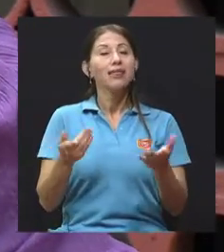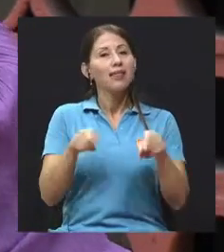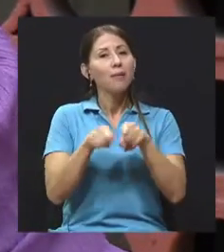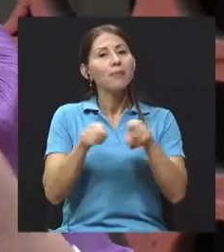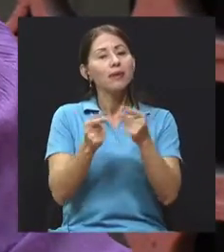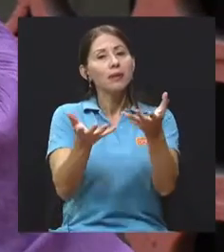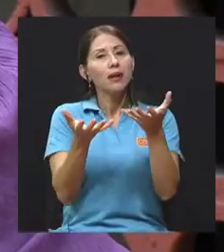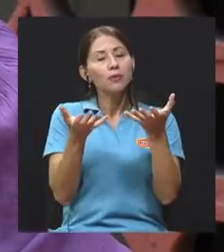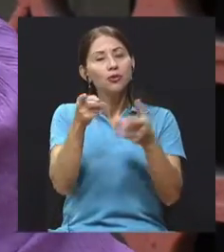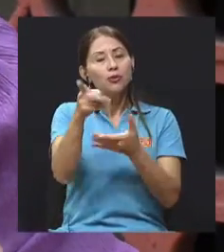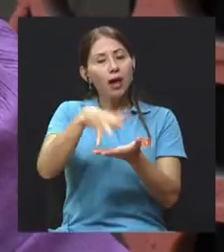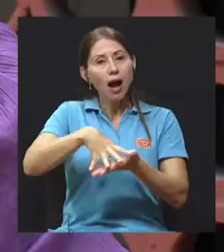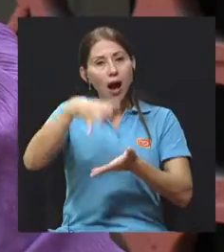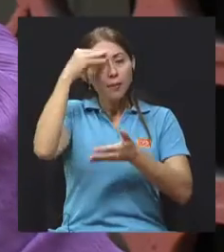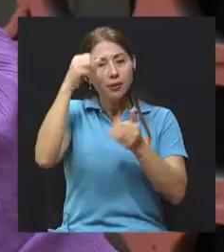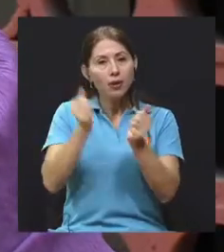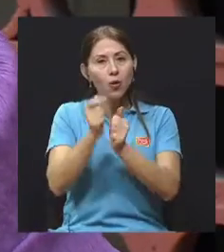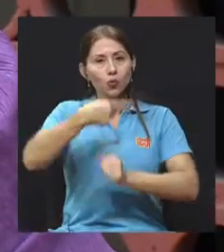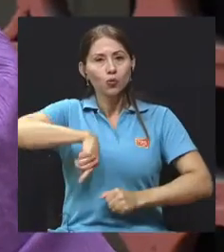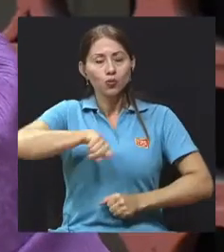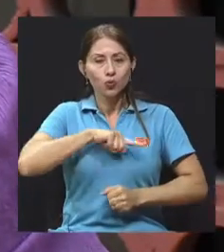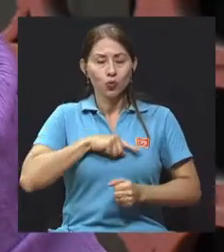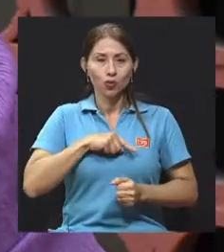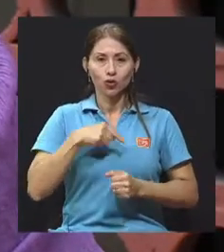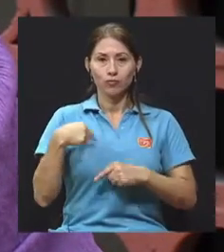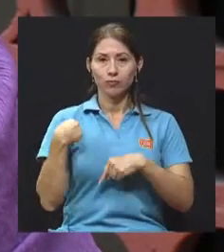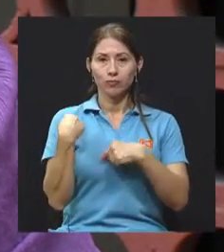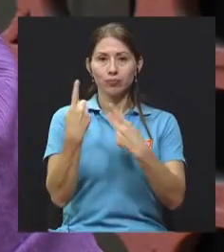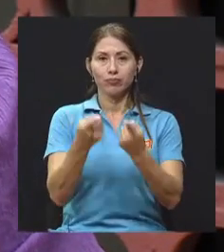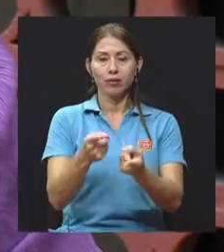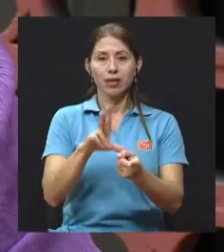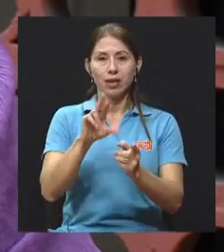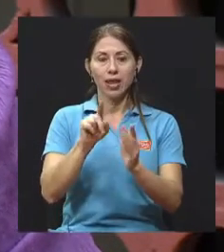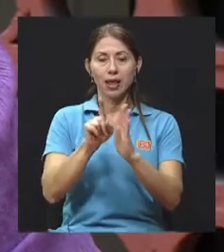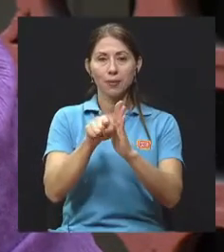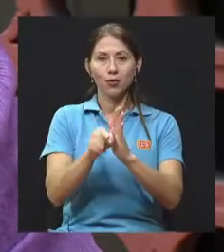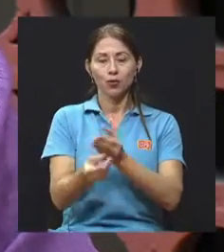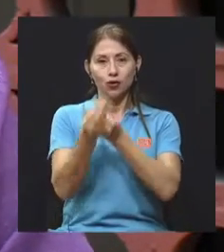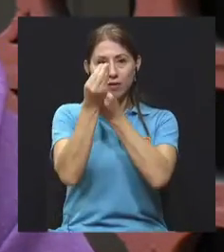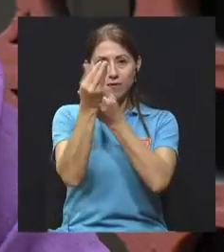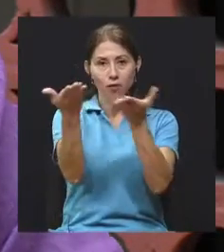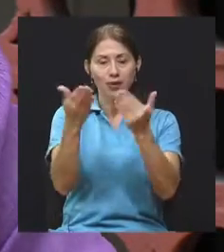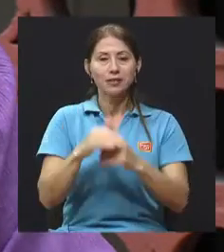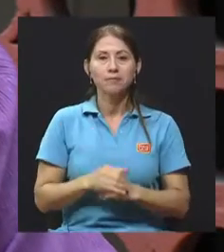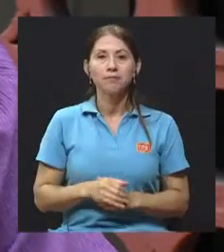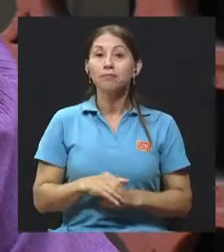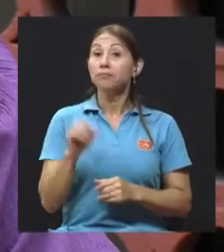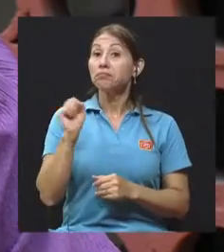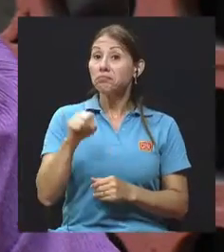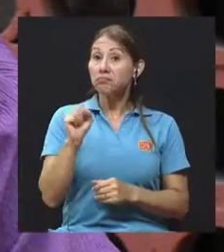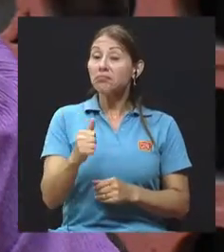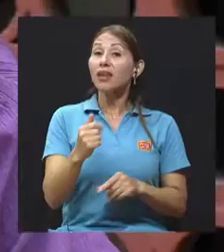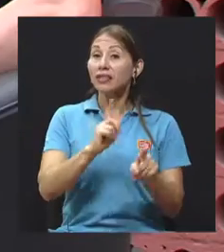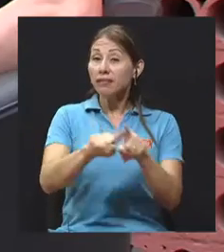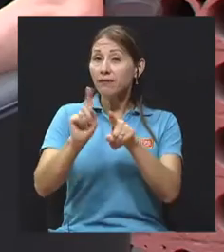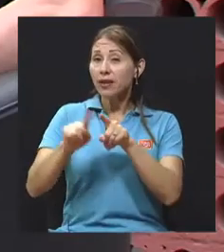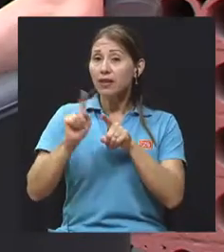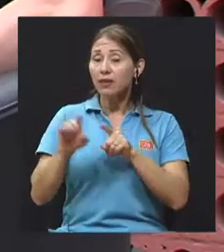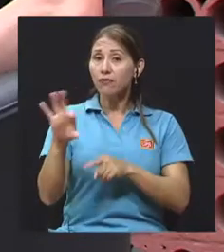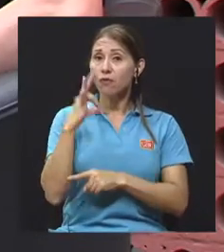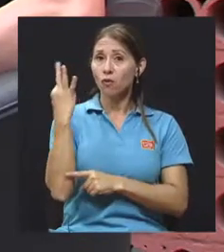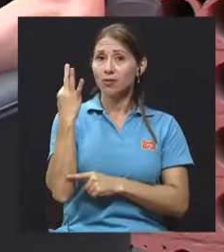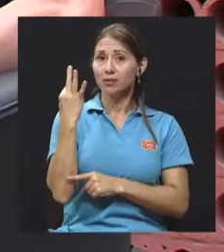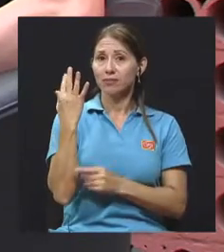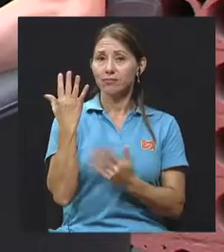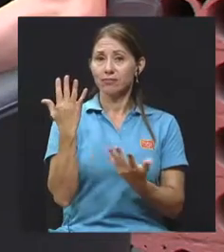que usted pueda aprender con nosotros y con nosotras durante estos 30 minutos de información. Y es que María del Mar, hay diferentes maneras en que